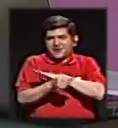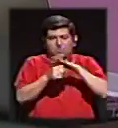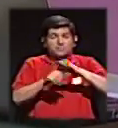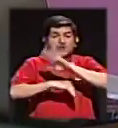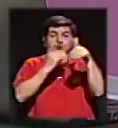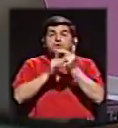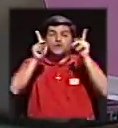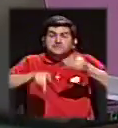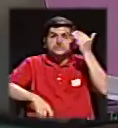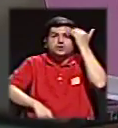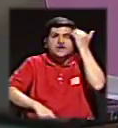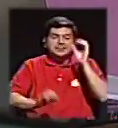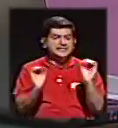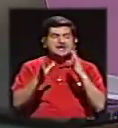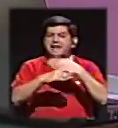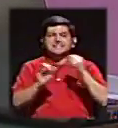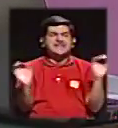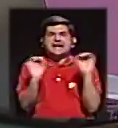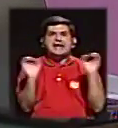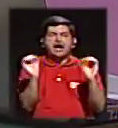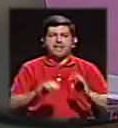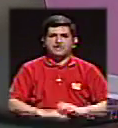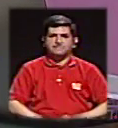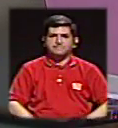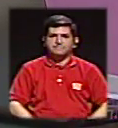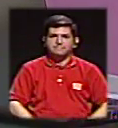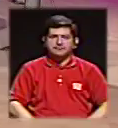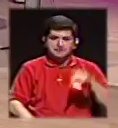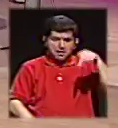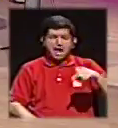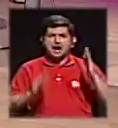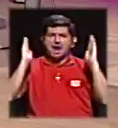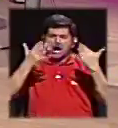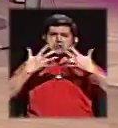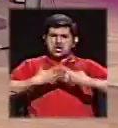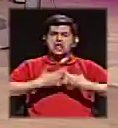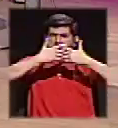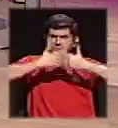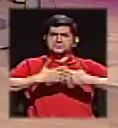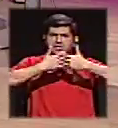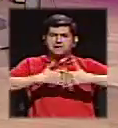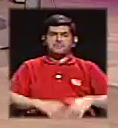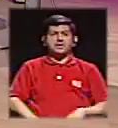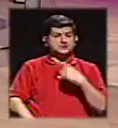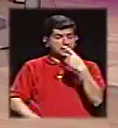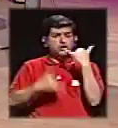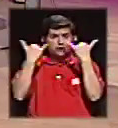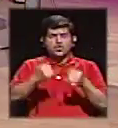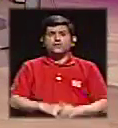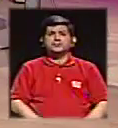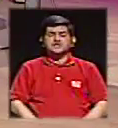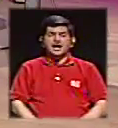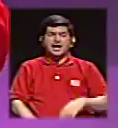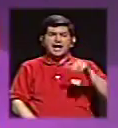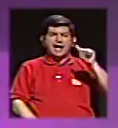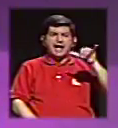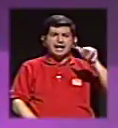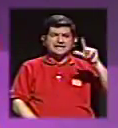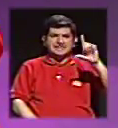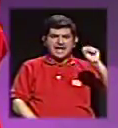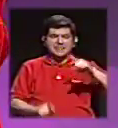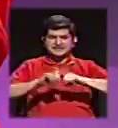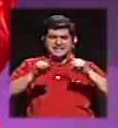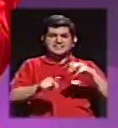Y todo el mundo lo sabe y nadie hace nada. Y entonces, aquí hay grandes empresas, ¿verdad? Y esto lo denunció Ayales y lo denunció varios